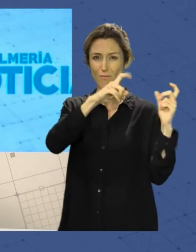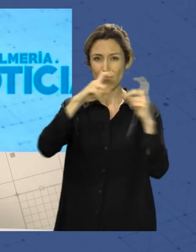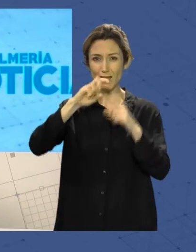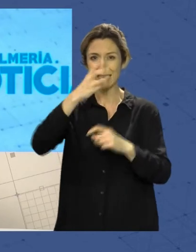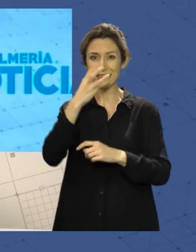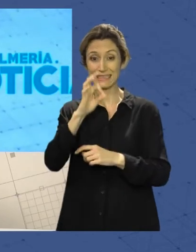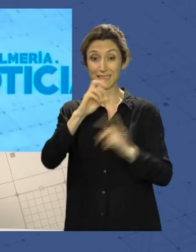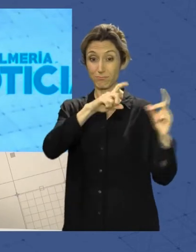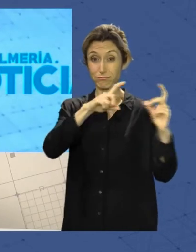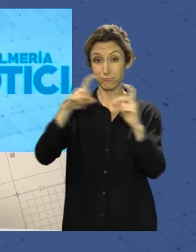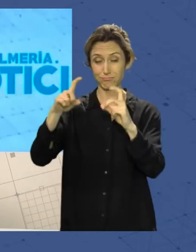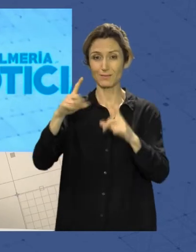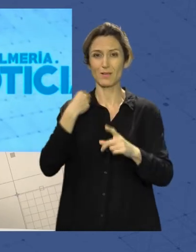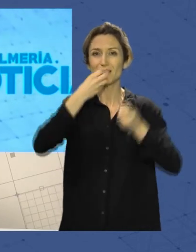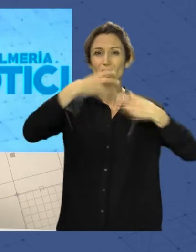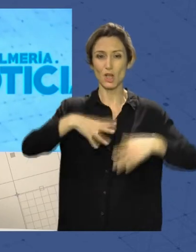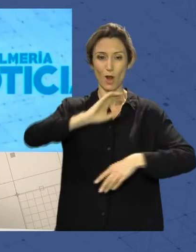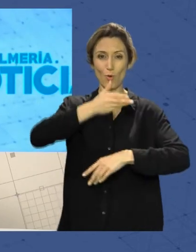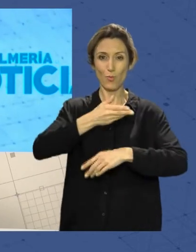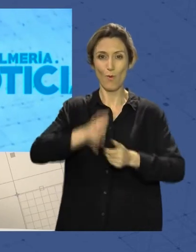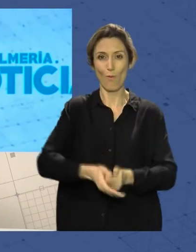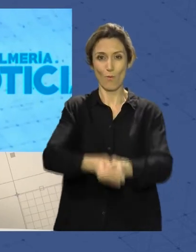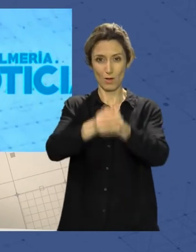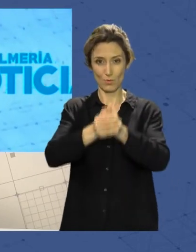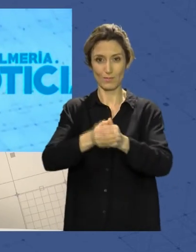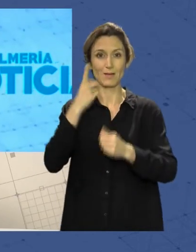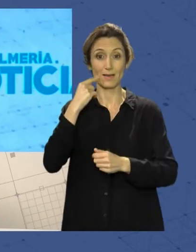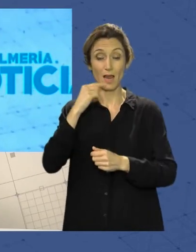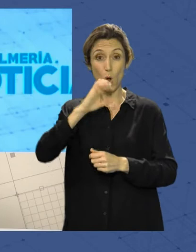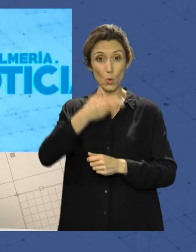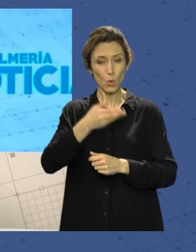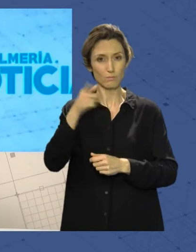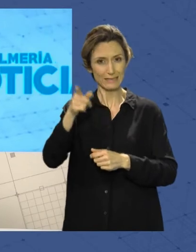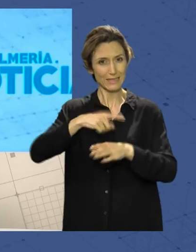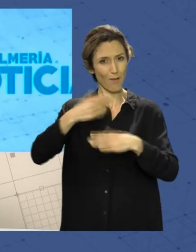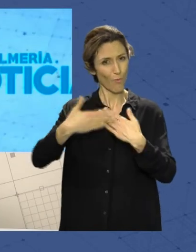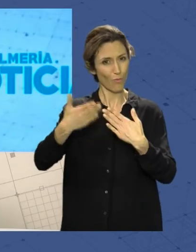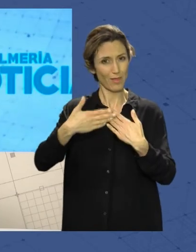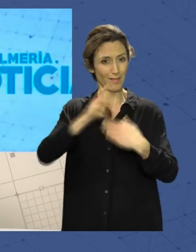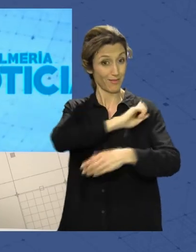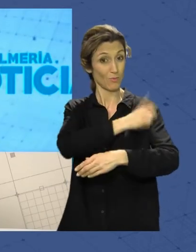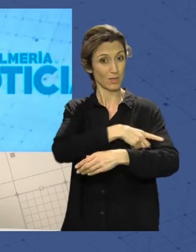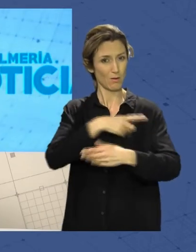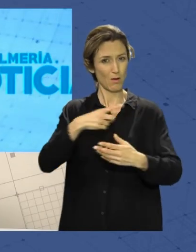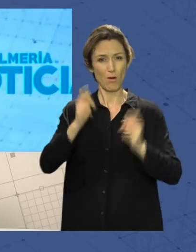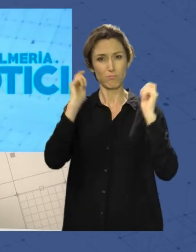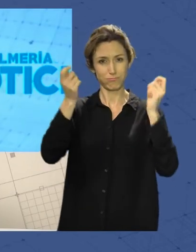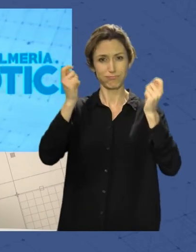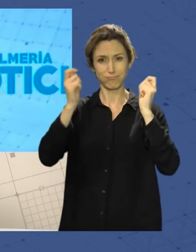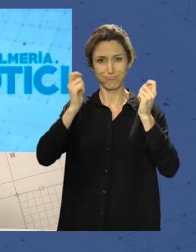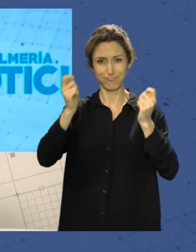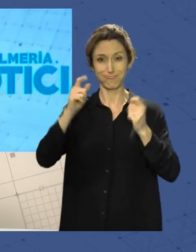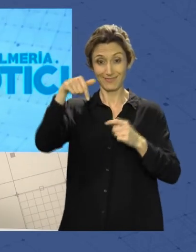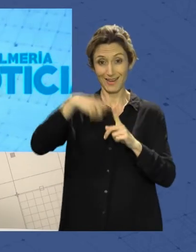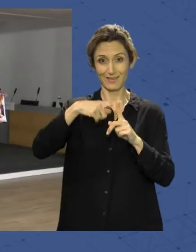la historia de unicaja a costa de Almería de voleibol, el club de esta modalidad deportiva más laureado a nivel